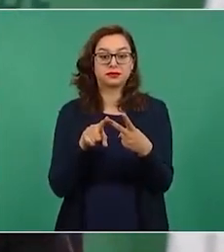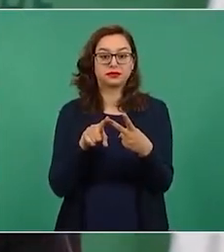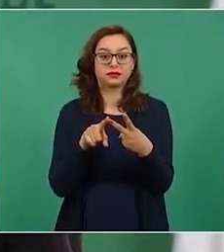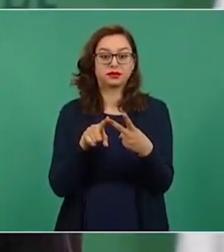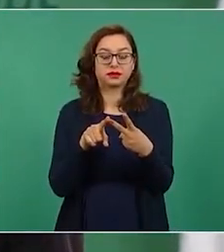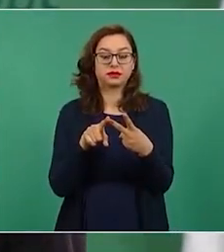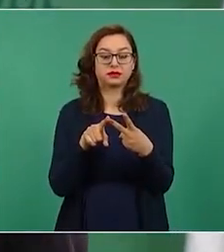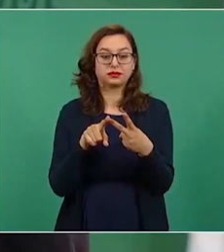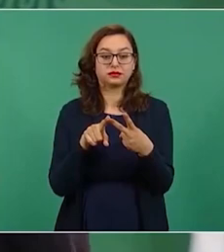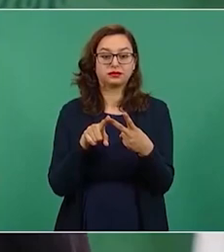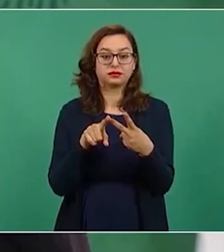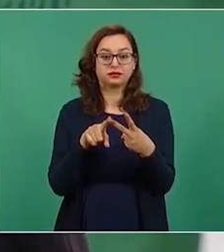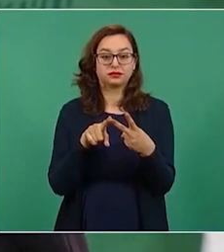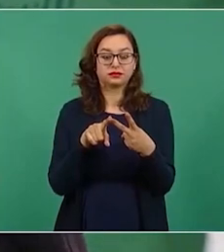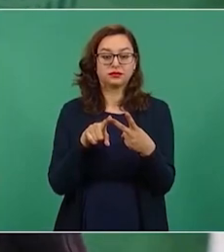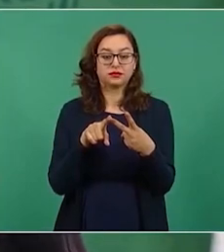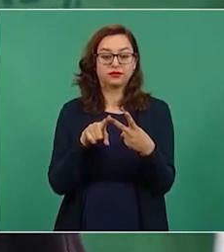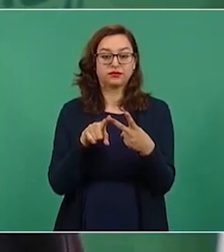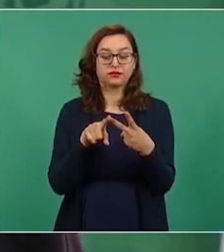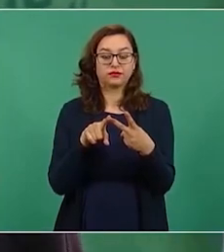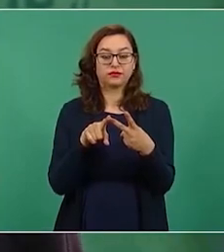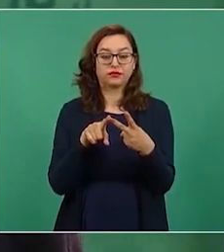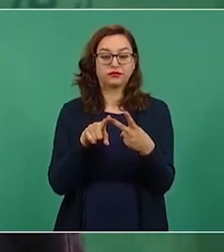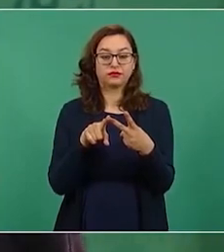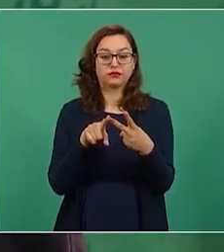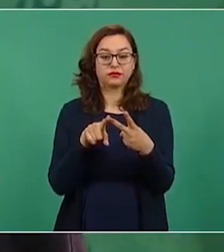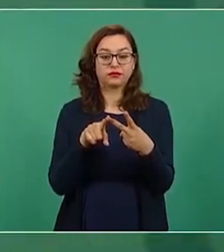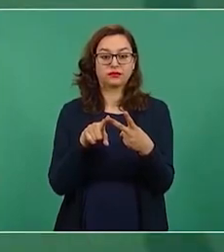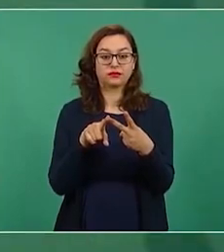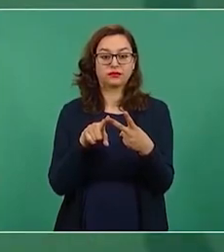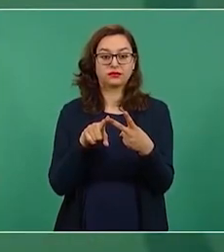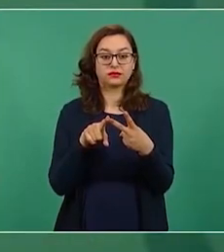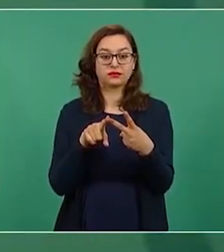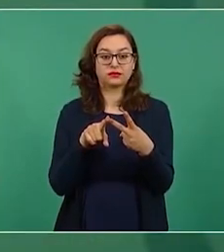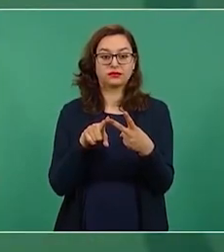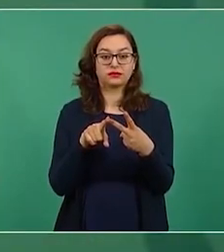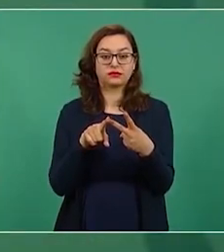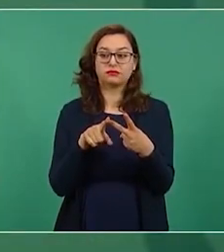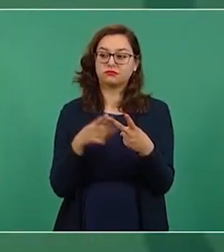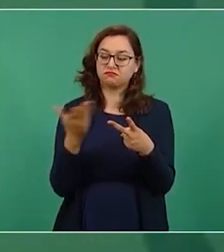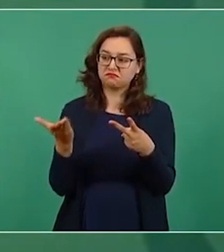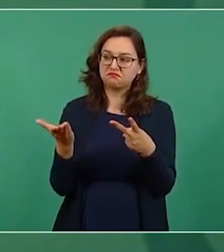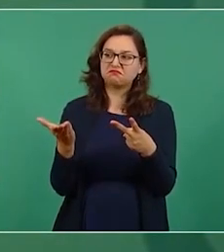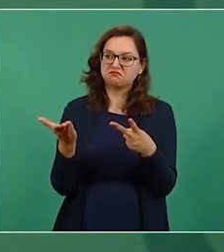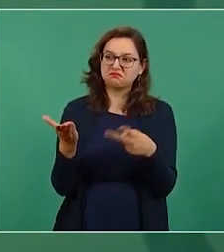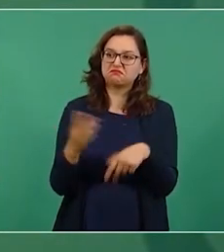reconocerle